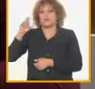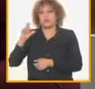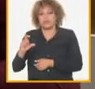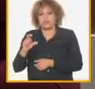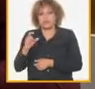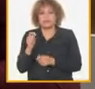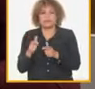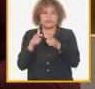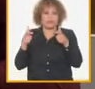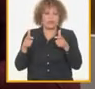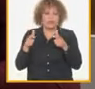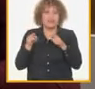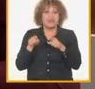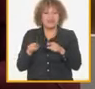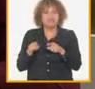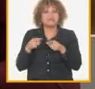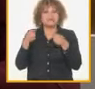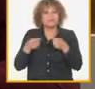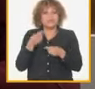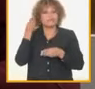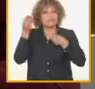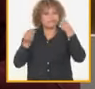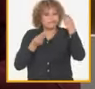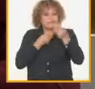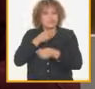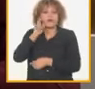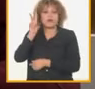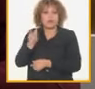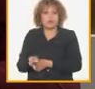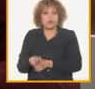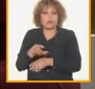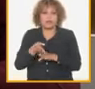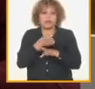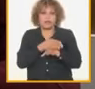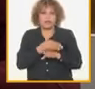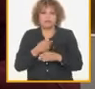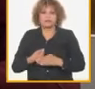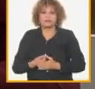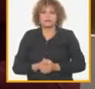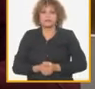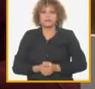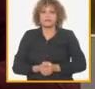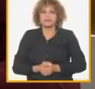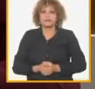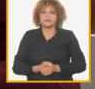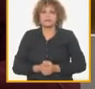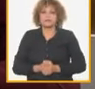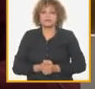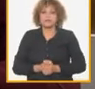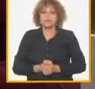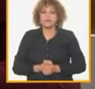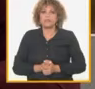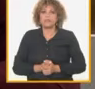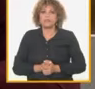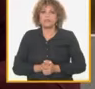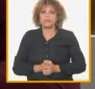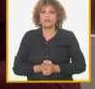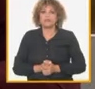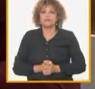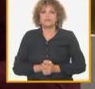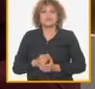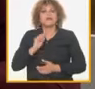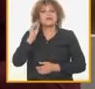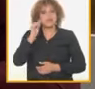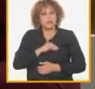por lo tanto ahí yo creo que lo decíamos en la rendición de cuenta hay un trabajo que